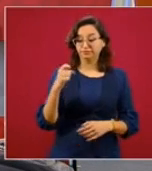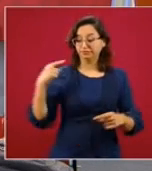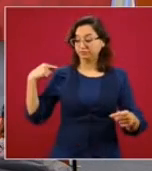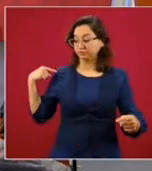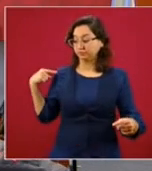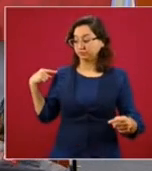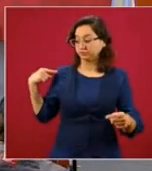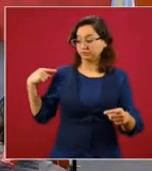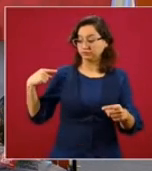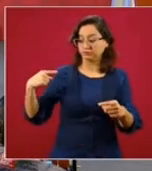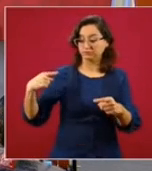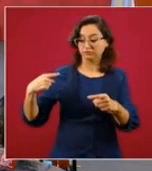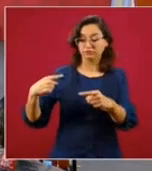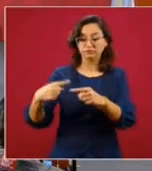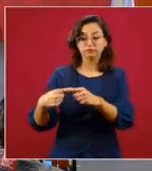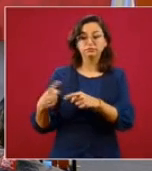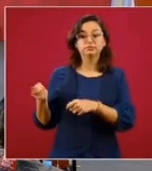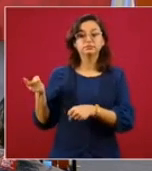Diario.